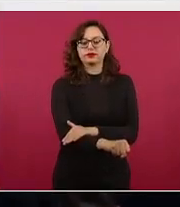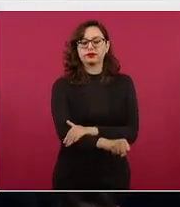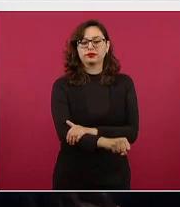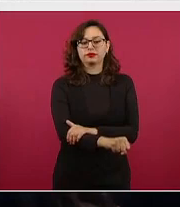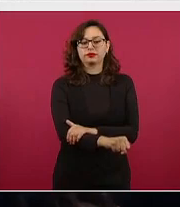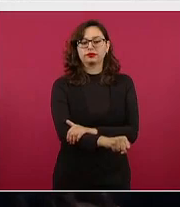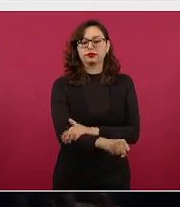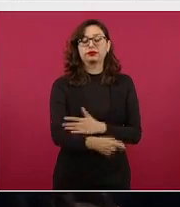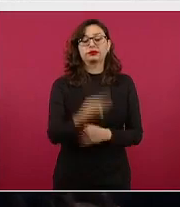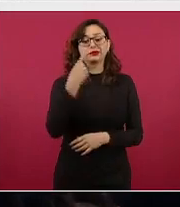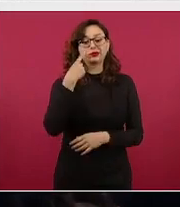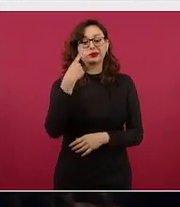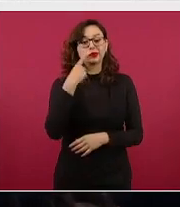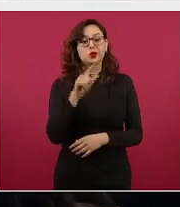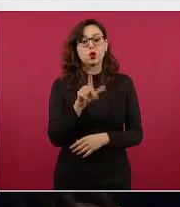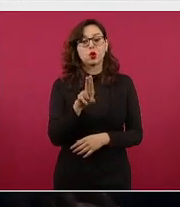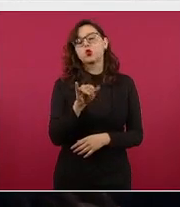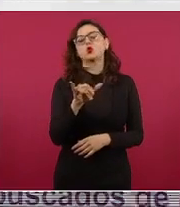Luis Enrique